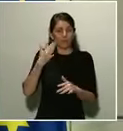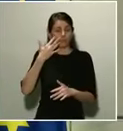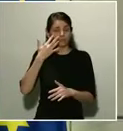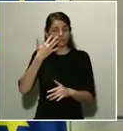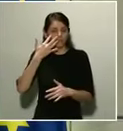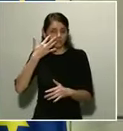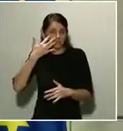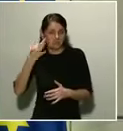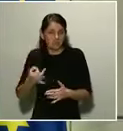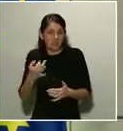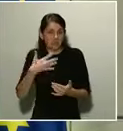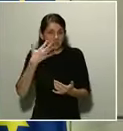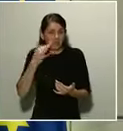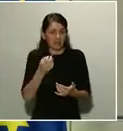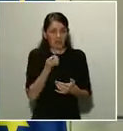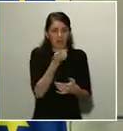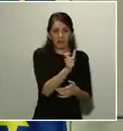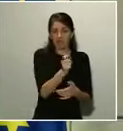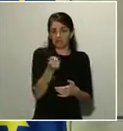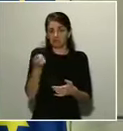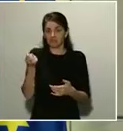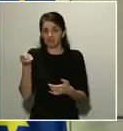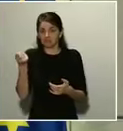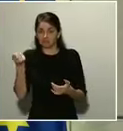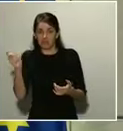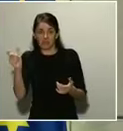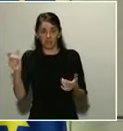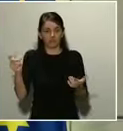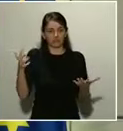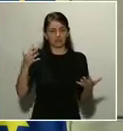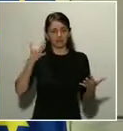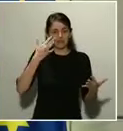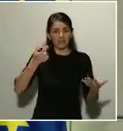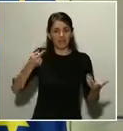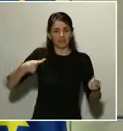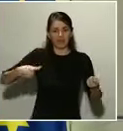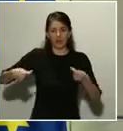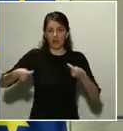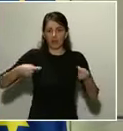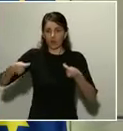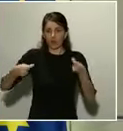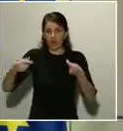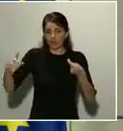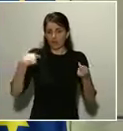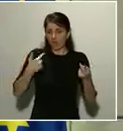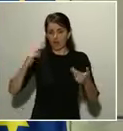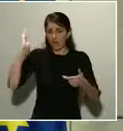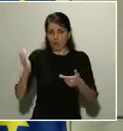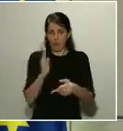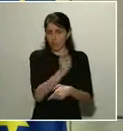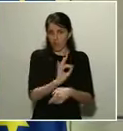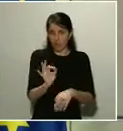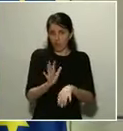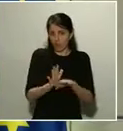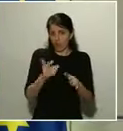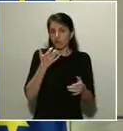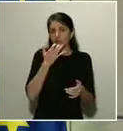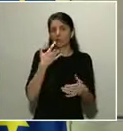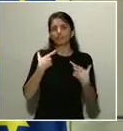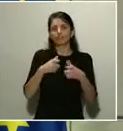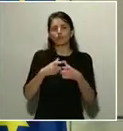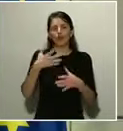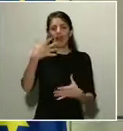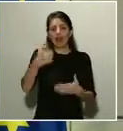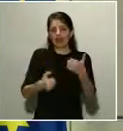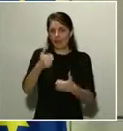evidentemente, de esta actividad negociadora que ha empezado en algunos sectores, como, por ejemplo, en el sector lácteo. Por tanto, se